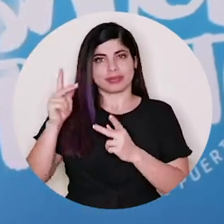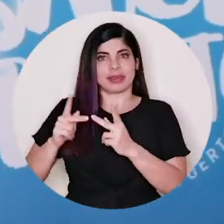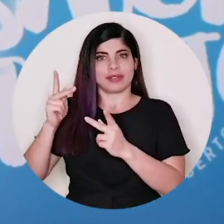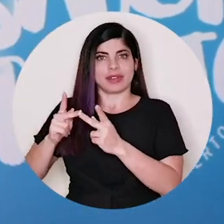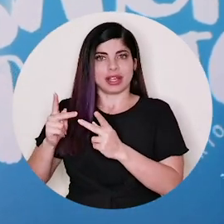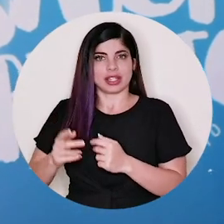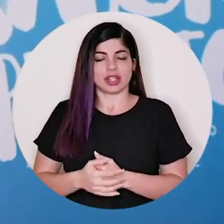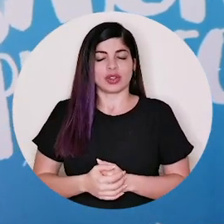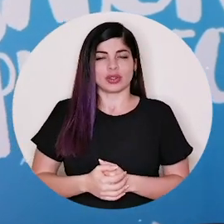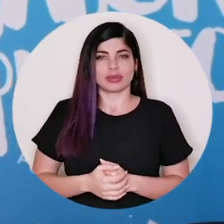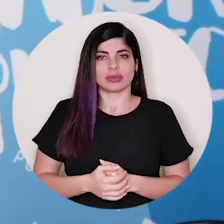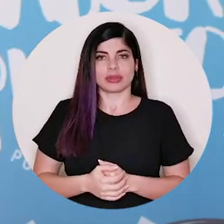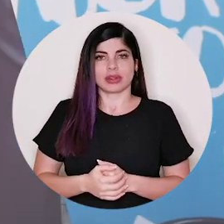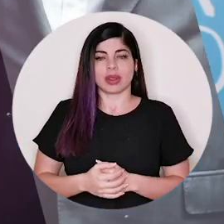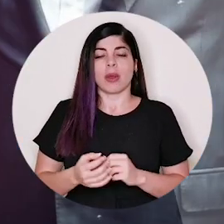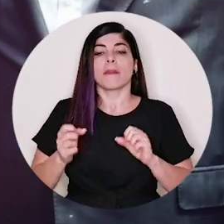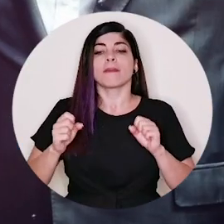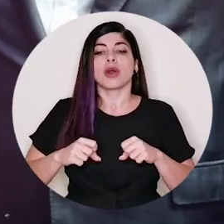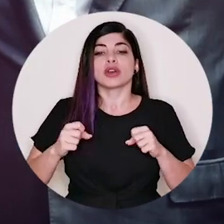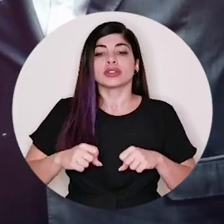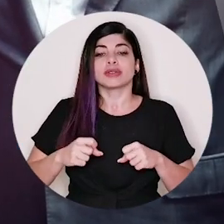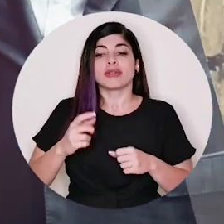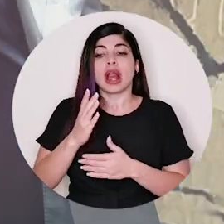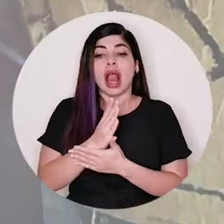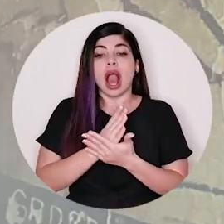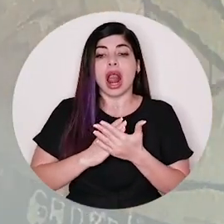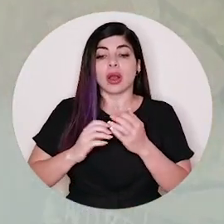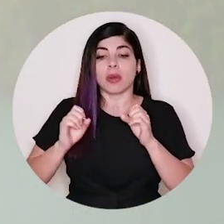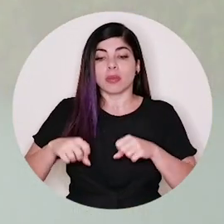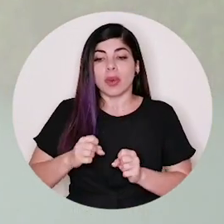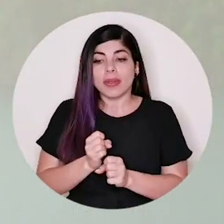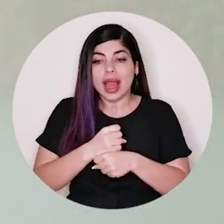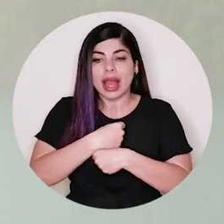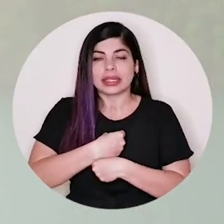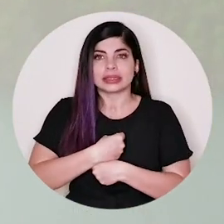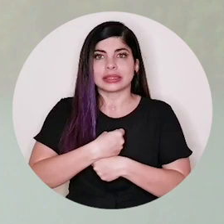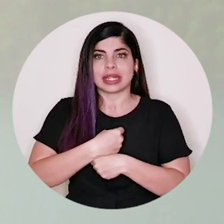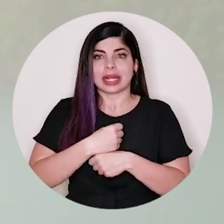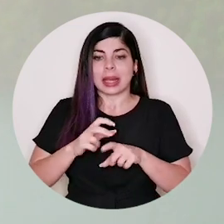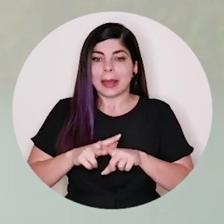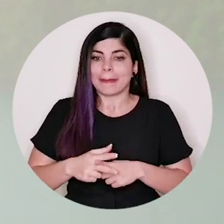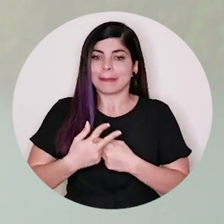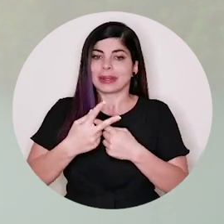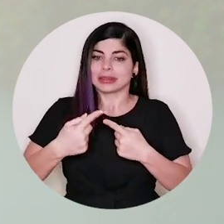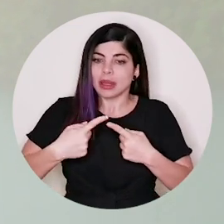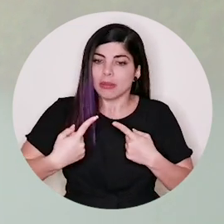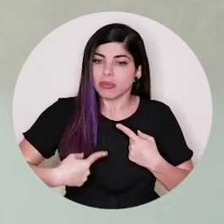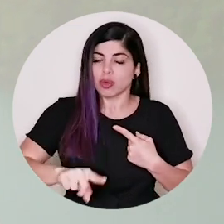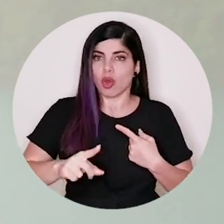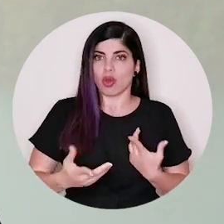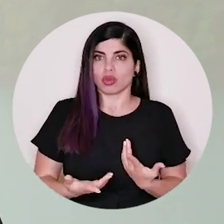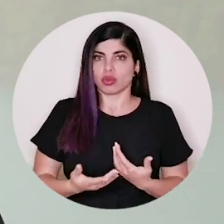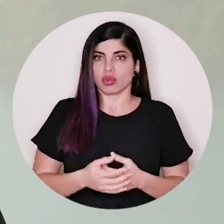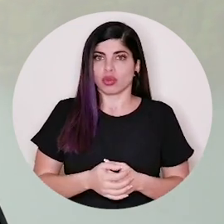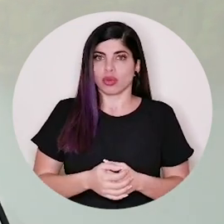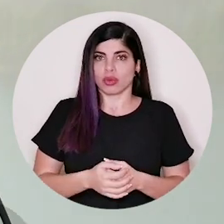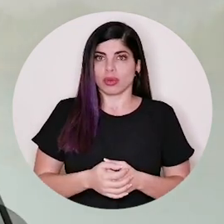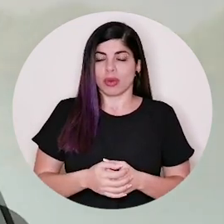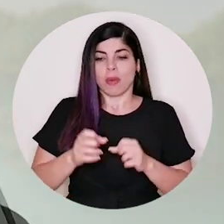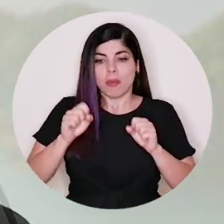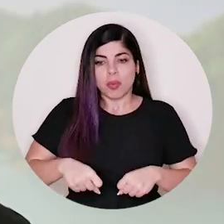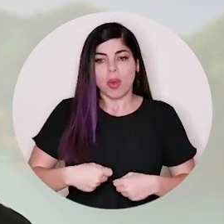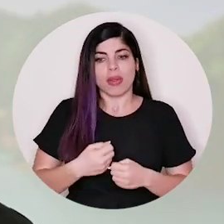Pone en posibilidad de hacer algo que realmente empiece pronto y que haga